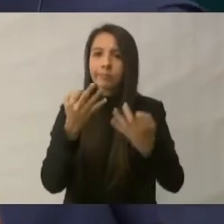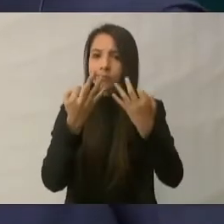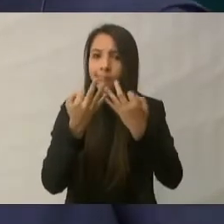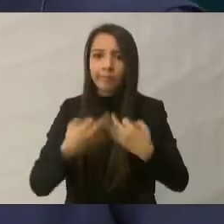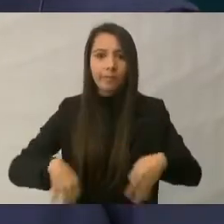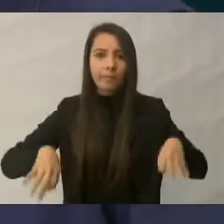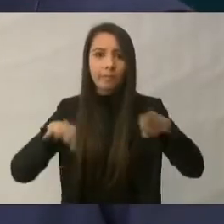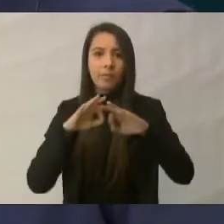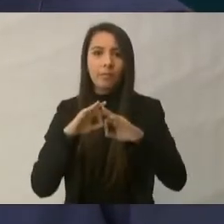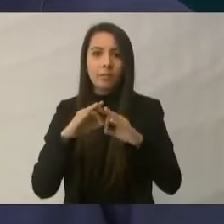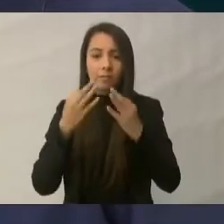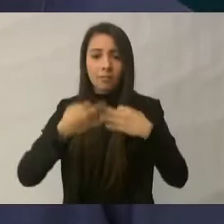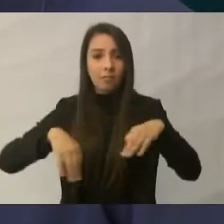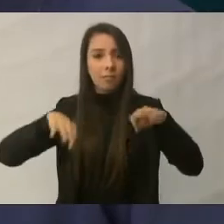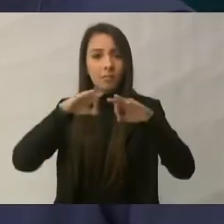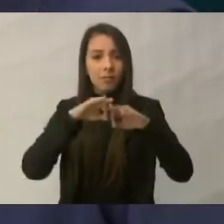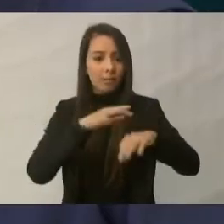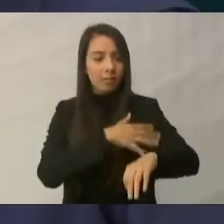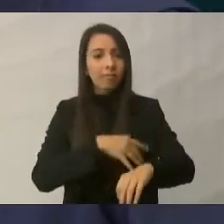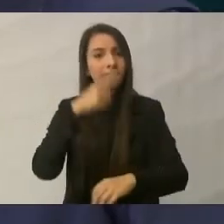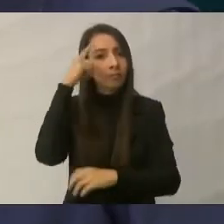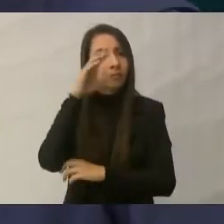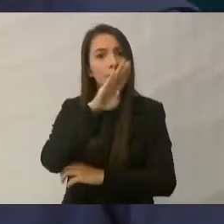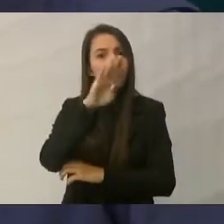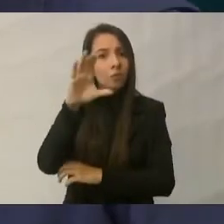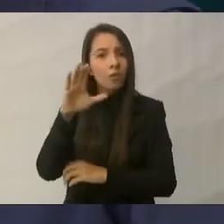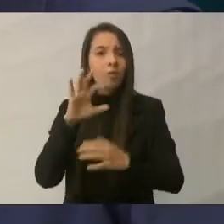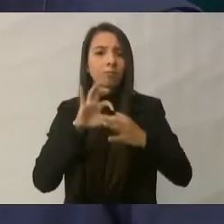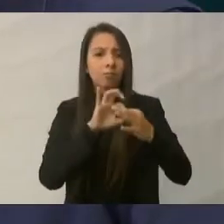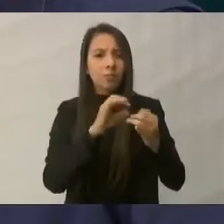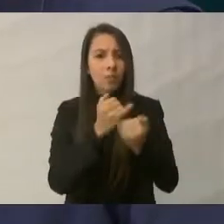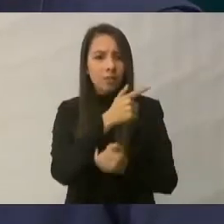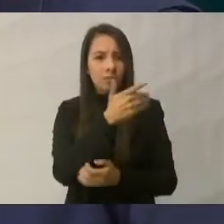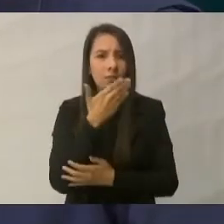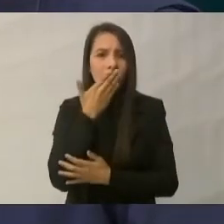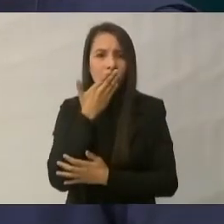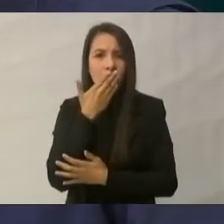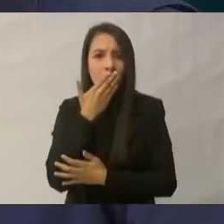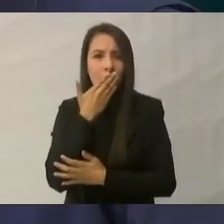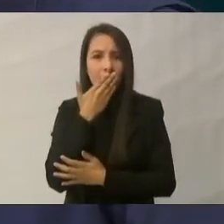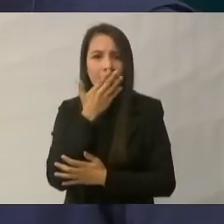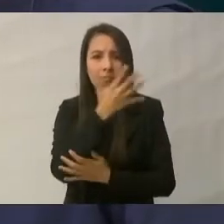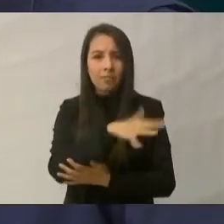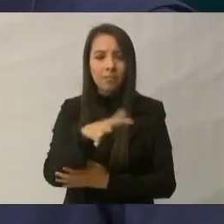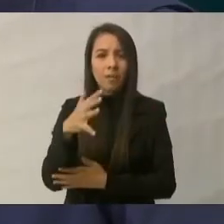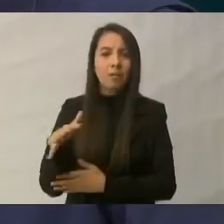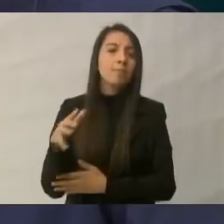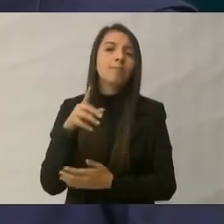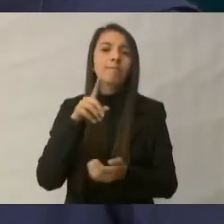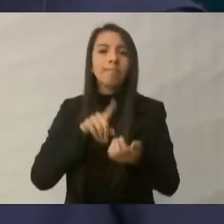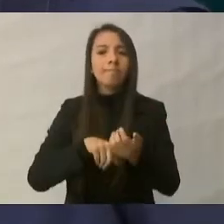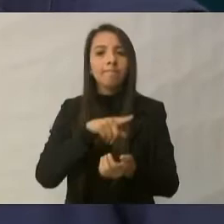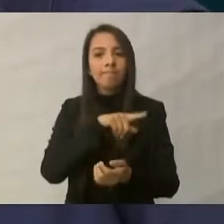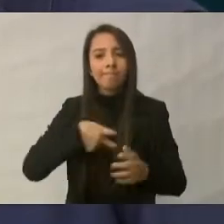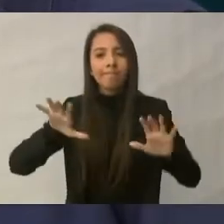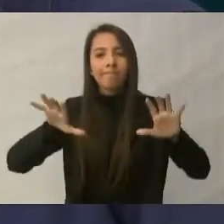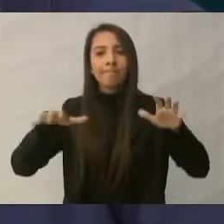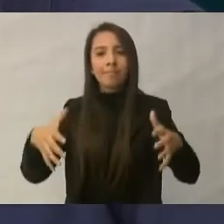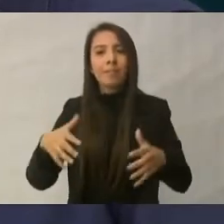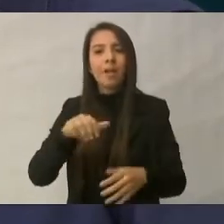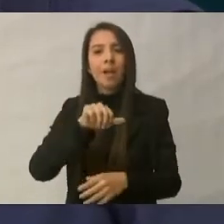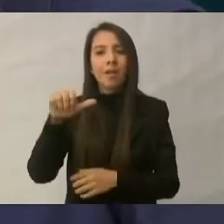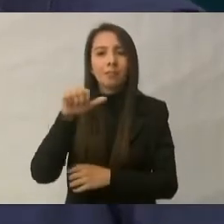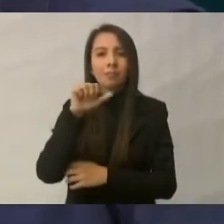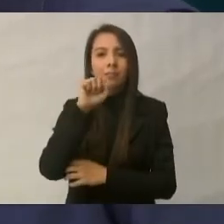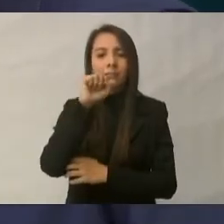de Baja California y otra parte de Sonora, y que tiene como emblema las comunidades pesqueras de San Felipe en